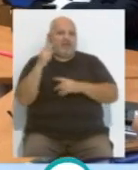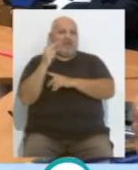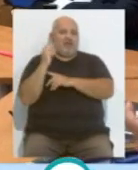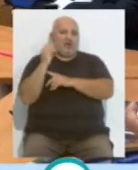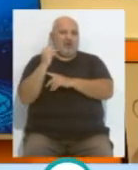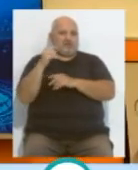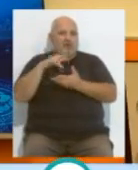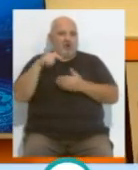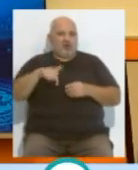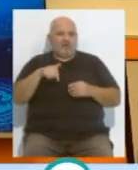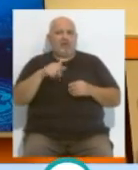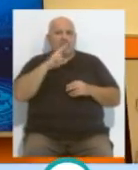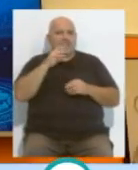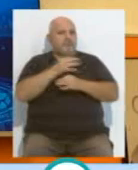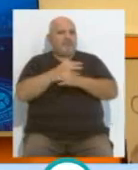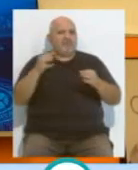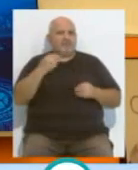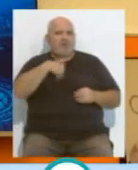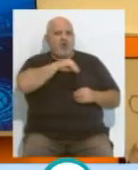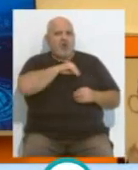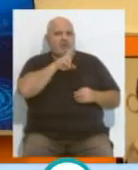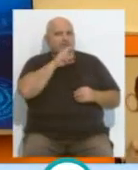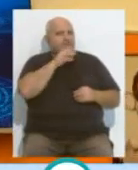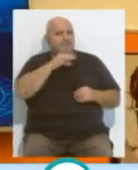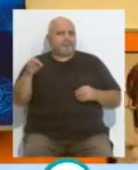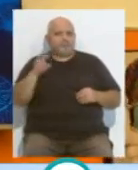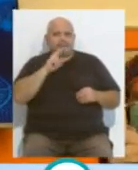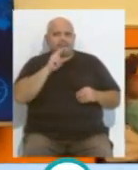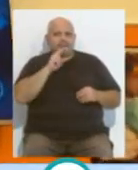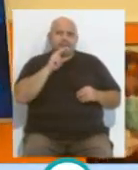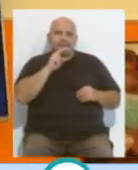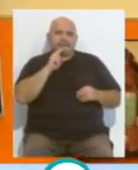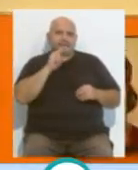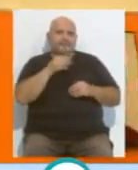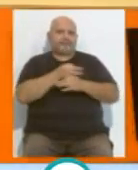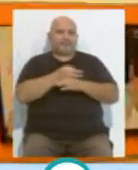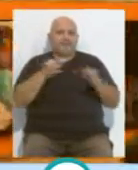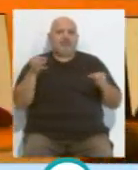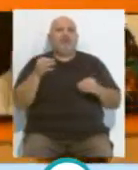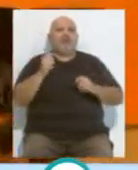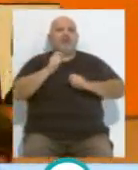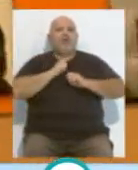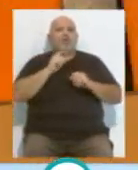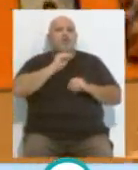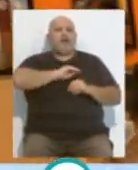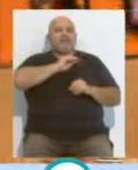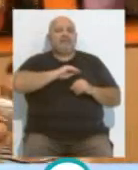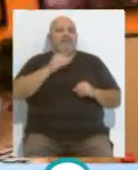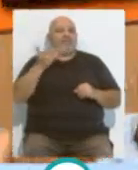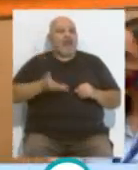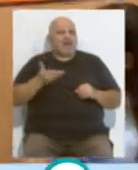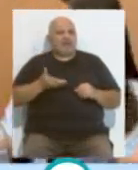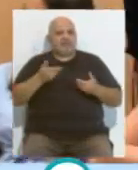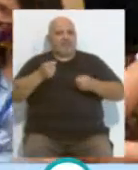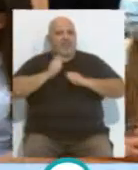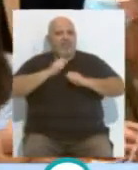de hoy y hablando perfectamente el español la verdad que sí que como te digo nos han dado bastante valor nos han